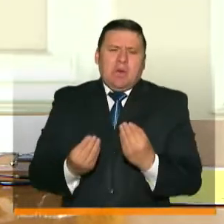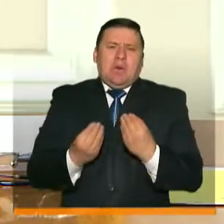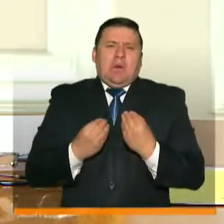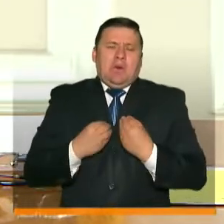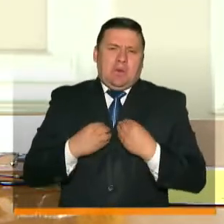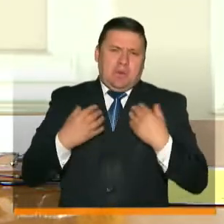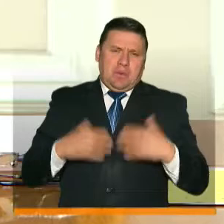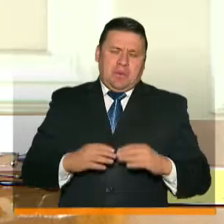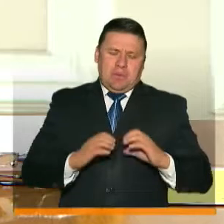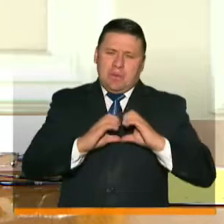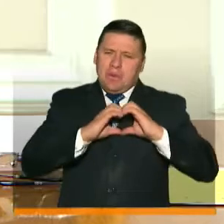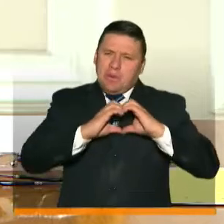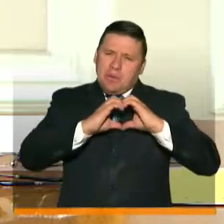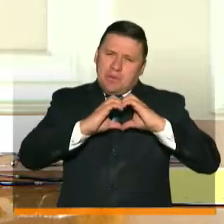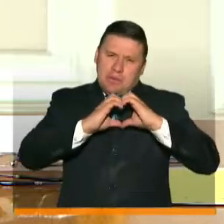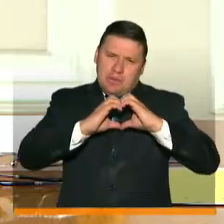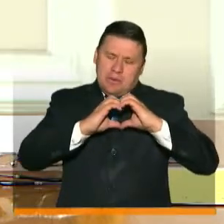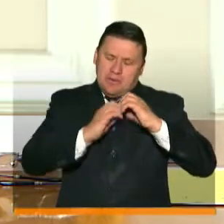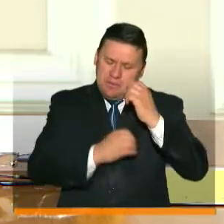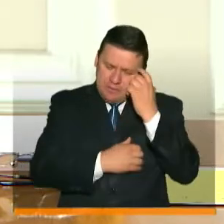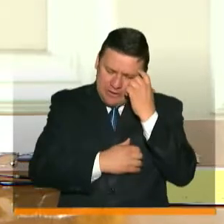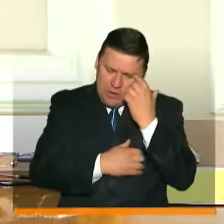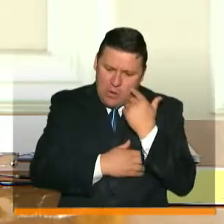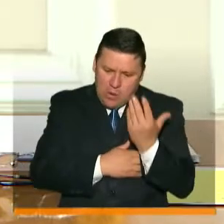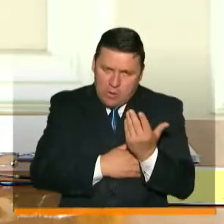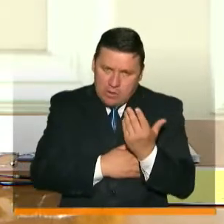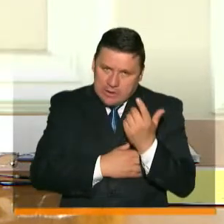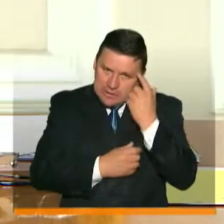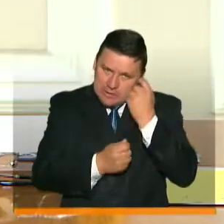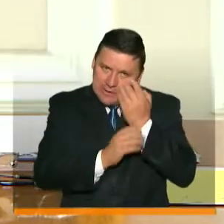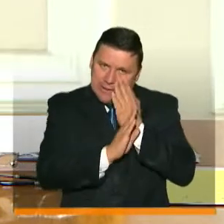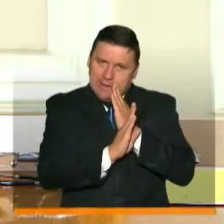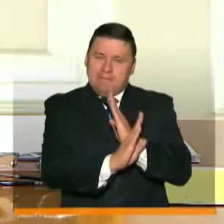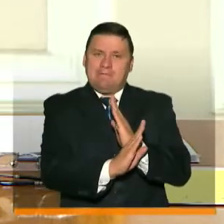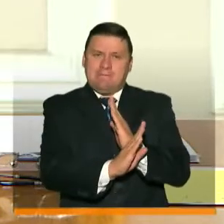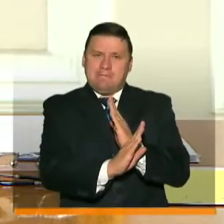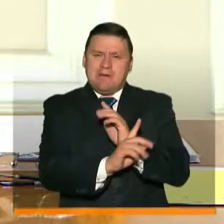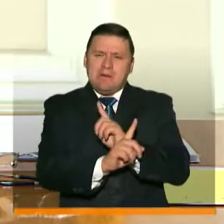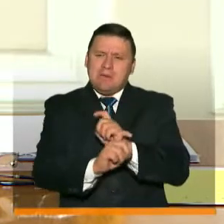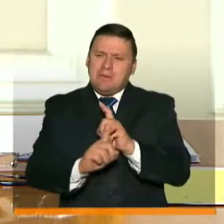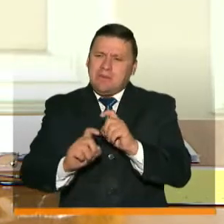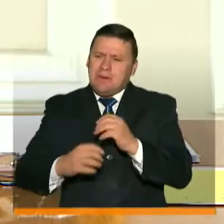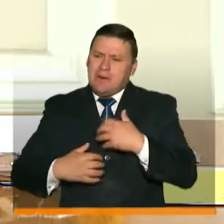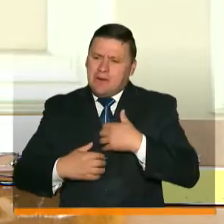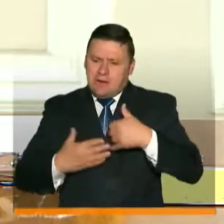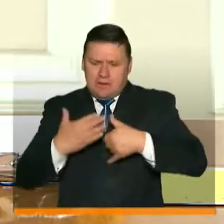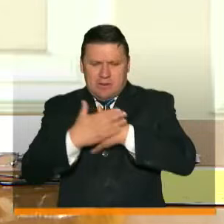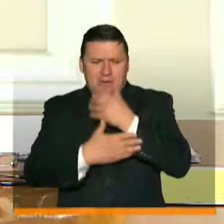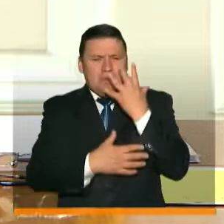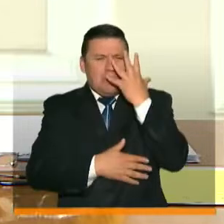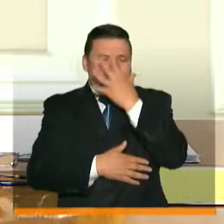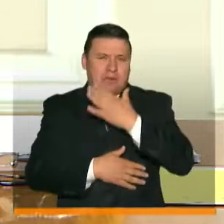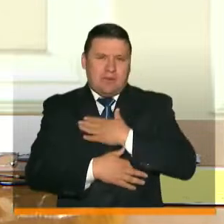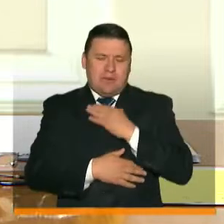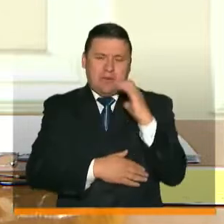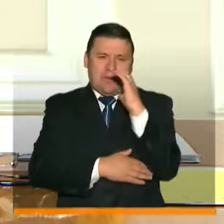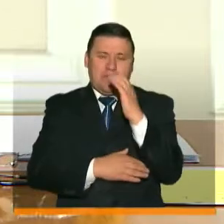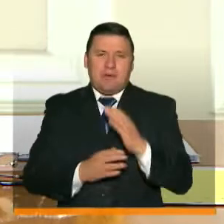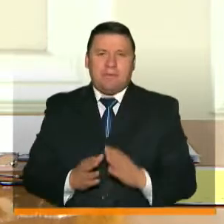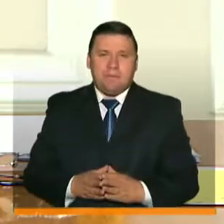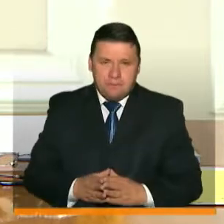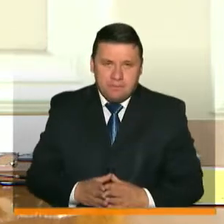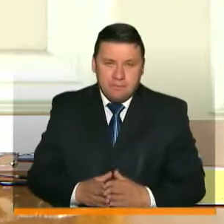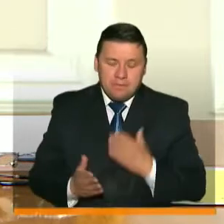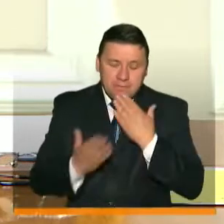en el corazón a pensar siempre en cómo proteger esa biodiversidad que es el patrimonio más grande que tiene nuestro país.